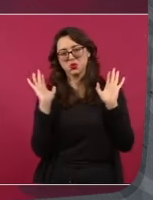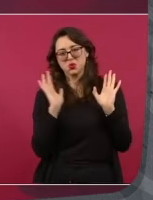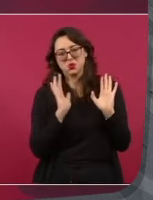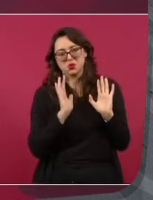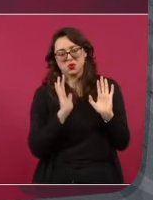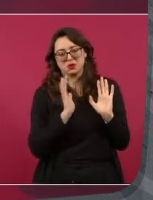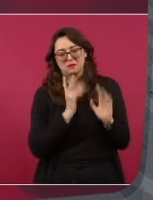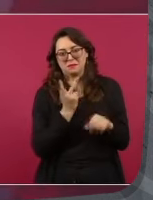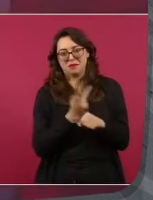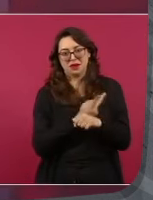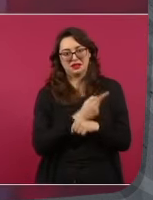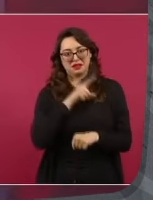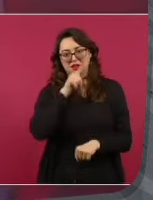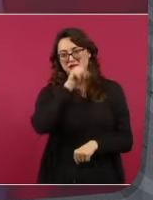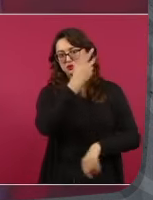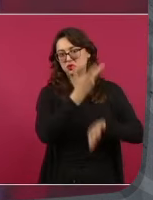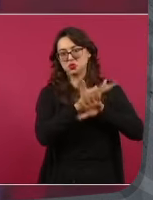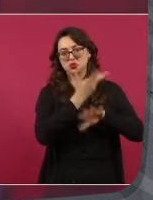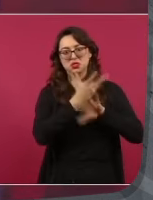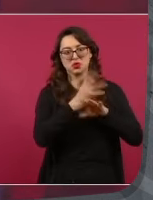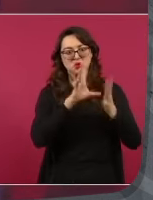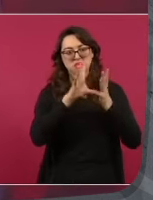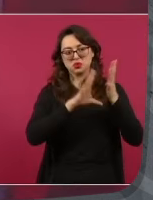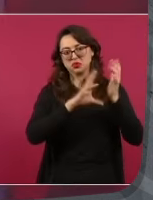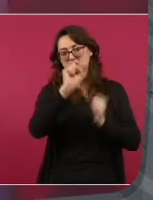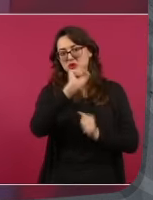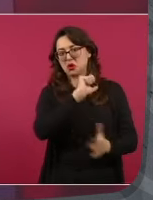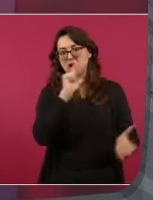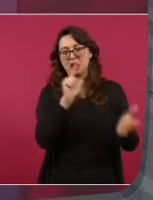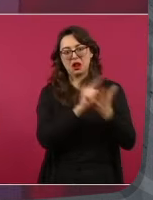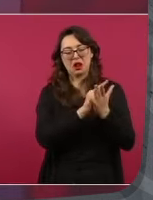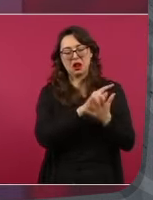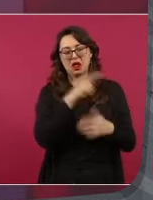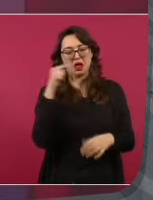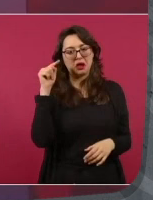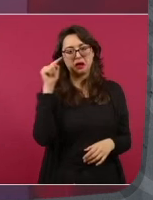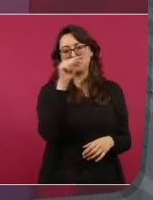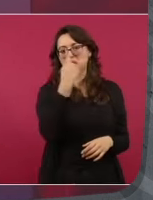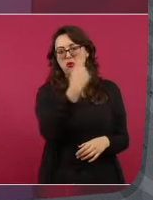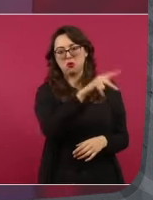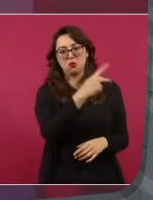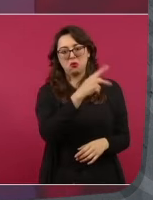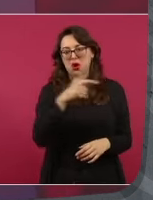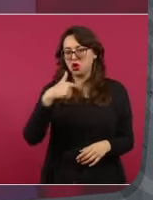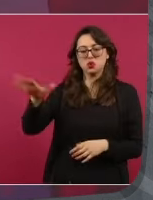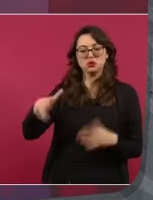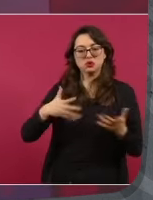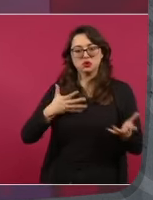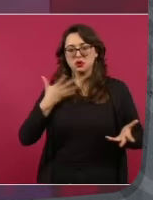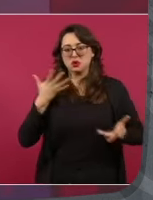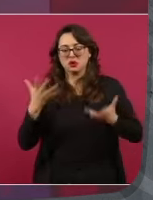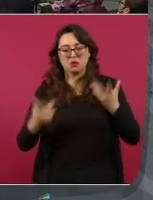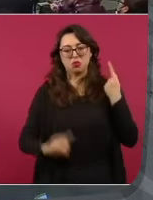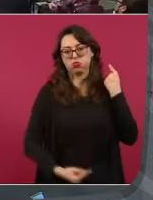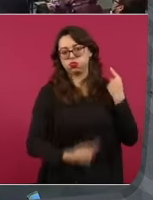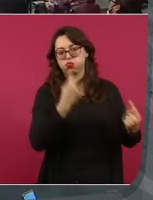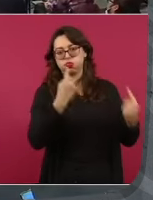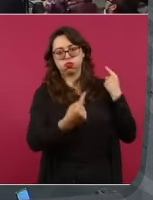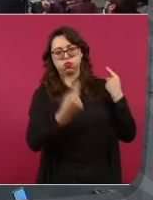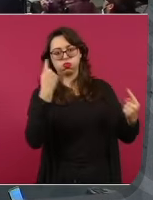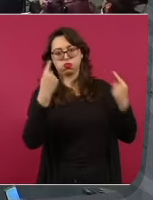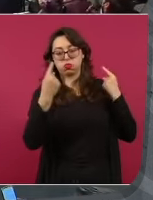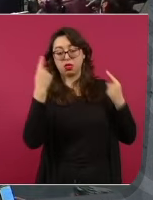Constitución o lo que establecen las leyes de Estados Unidos, allá, aunque esté alguien